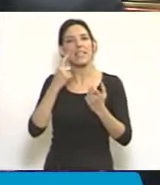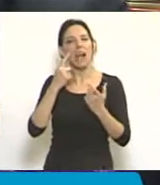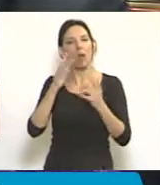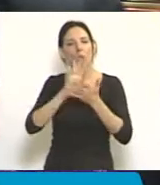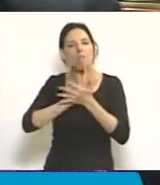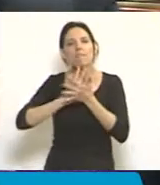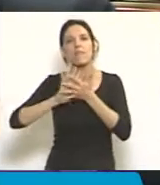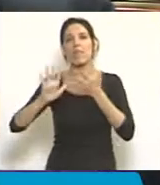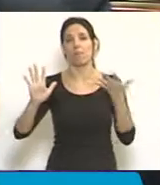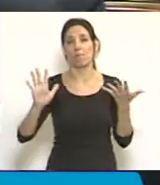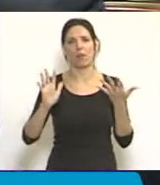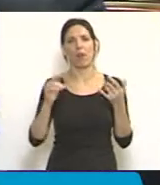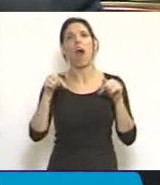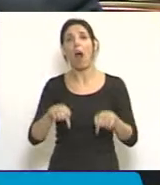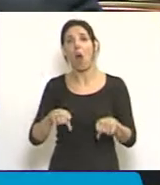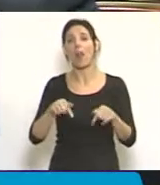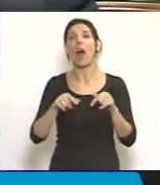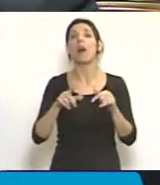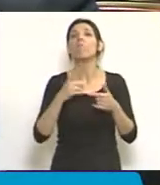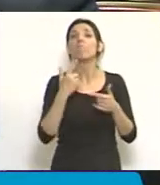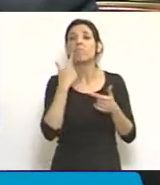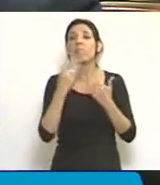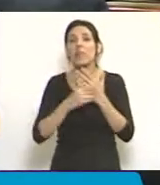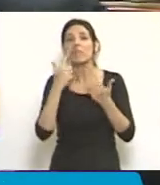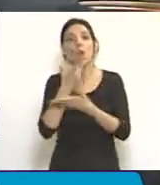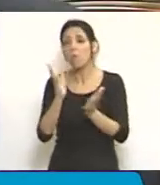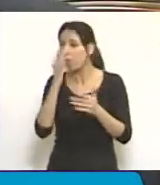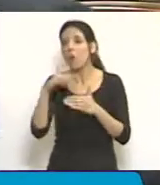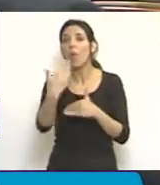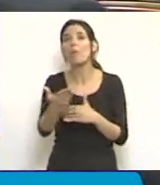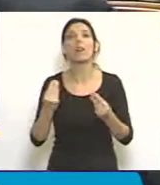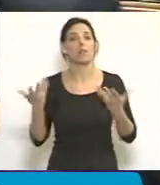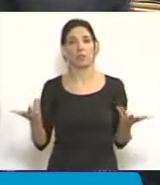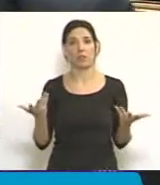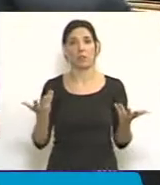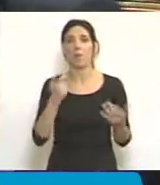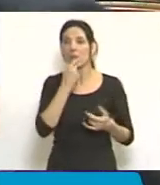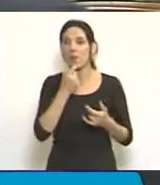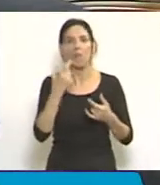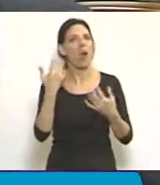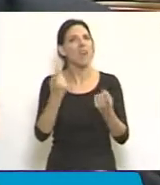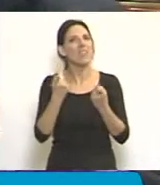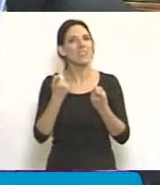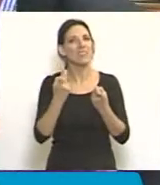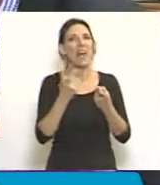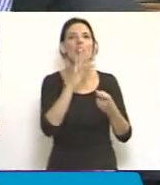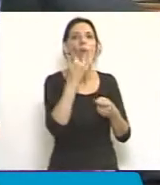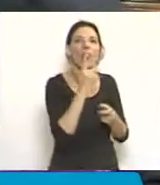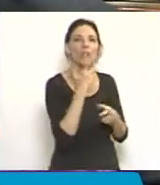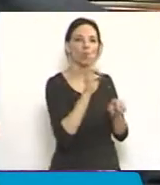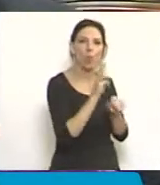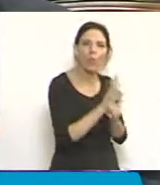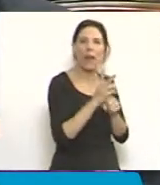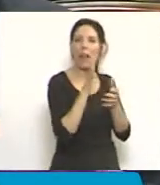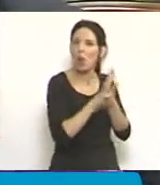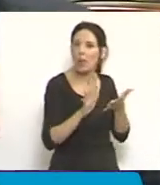¿Qué vamos a hacer ahora que discutimos la ley del Ministerio Público para asegurar, por ejemplo, la transparencia de esos datos? ¿Qué